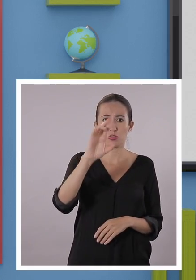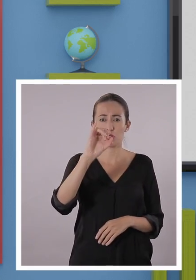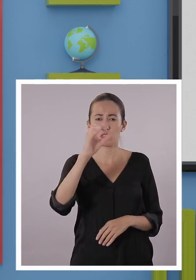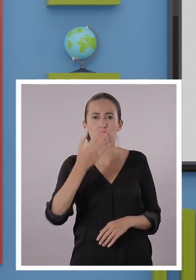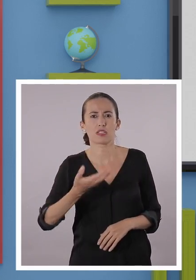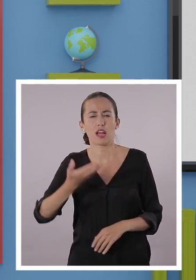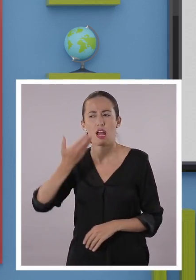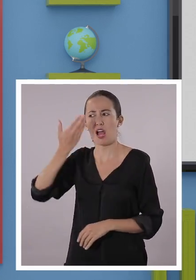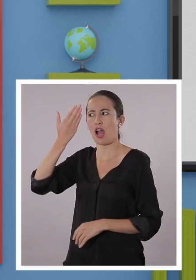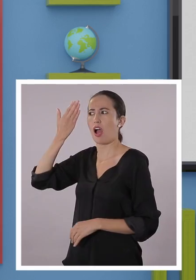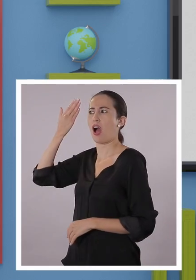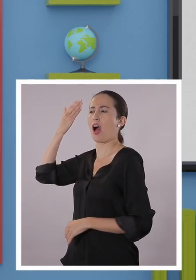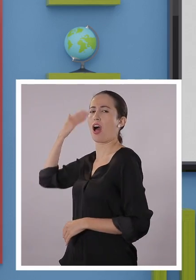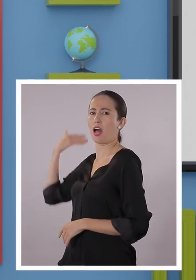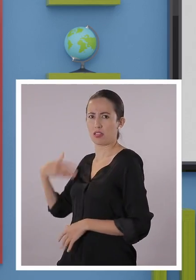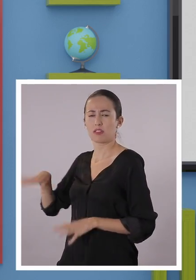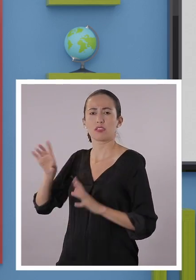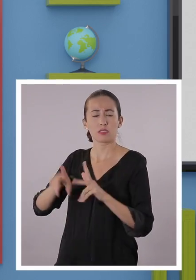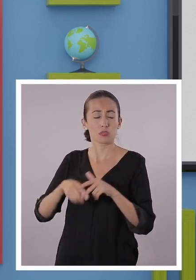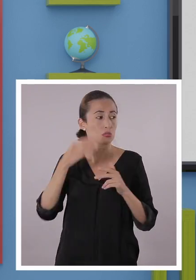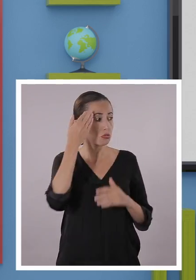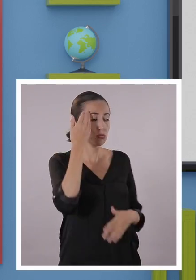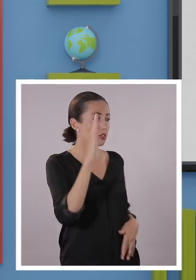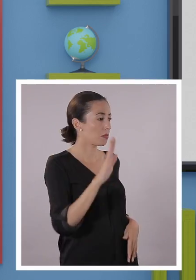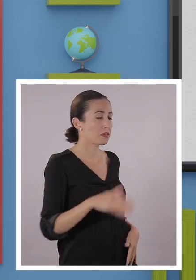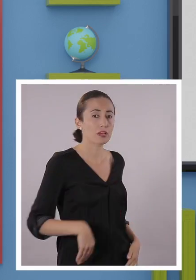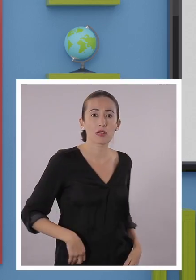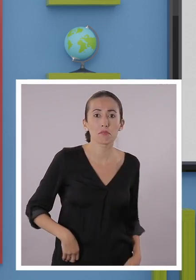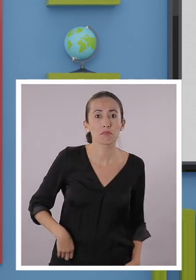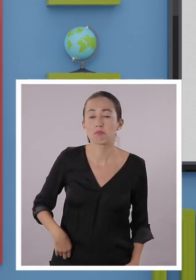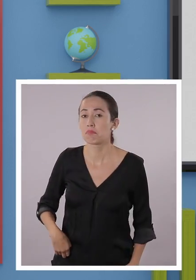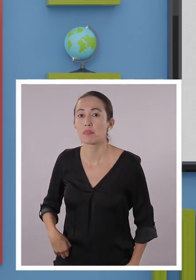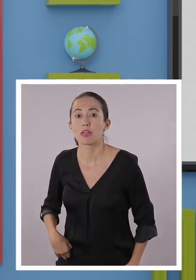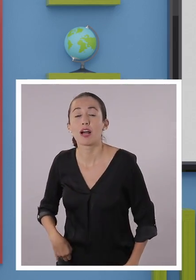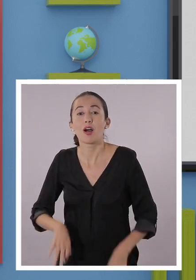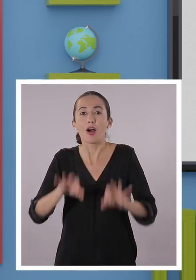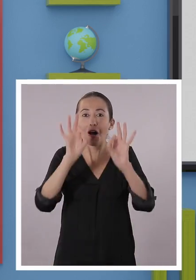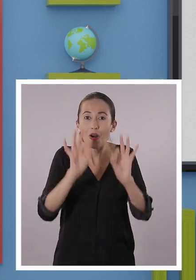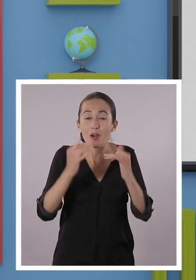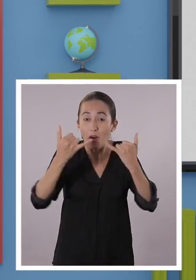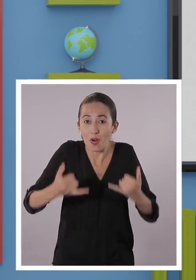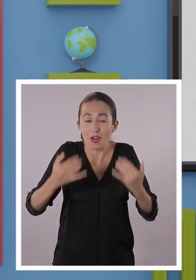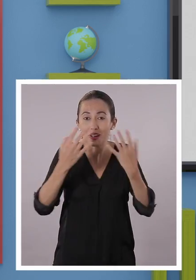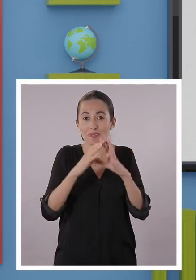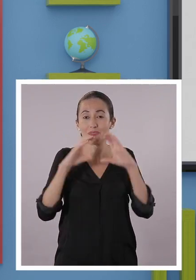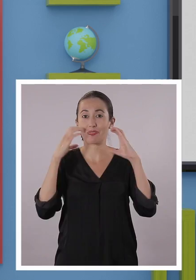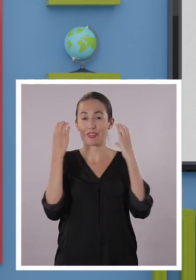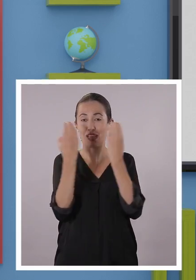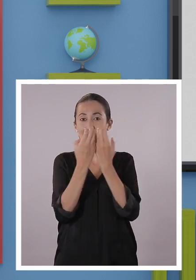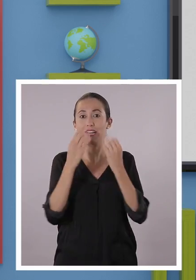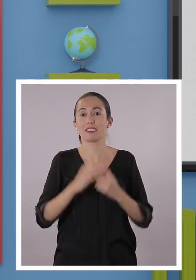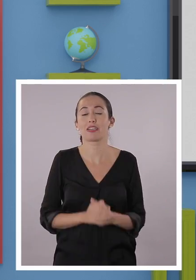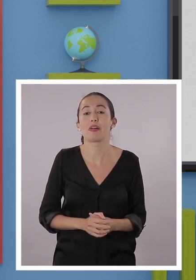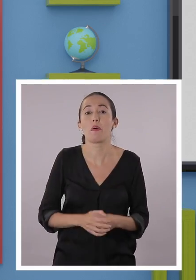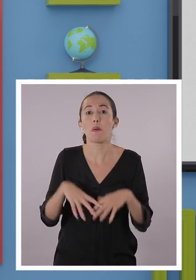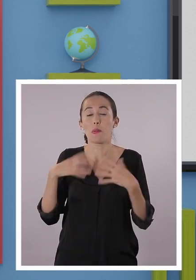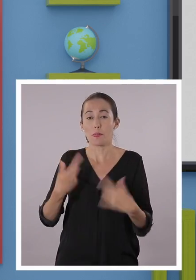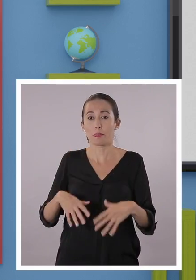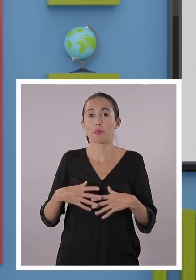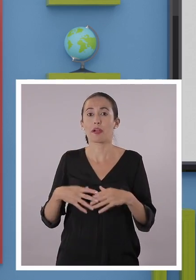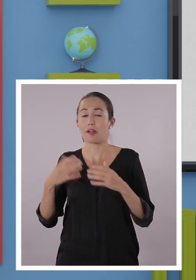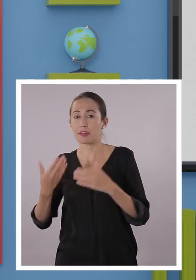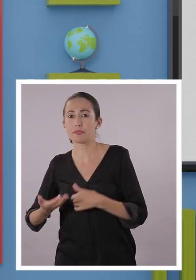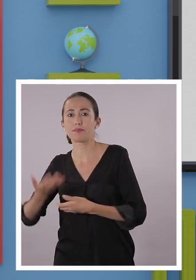¿Desde la colonia? Eso yo no sabía, profe. Y justo es lo que vamos a ver el día de hoy. Ah, chévere.